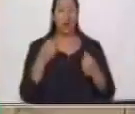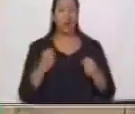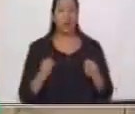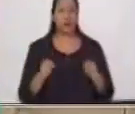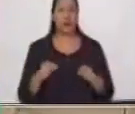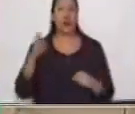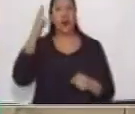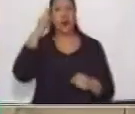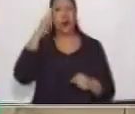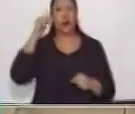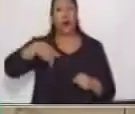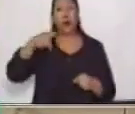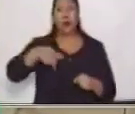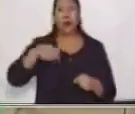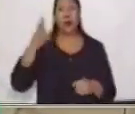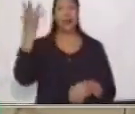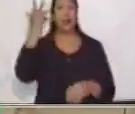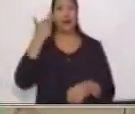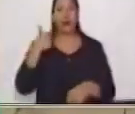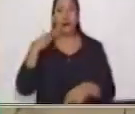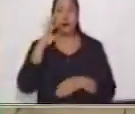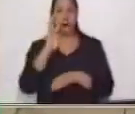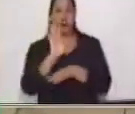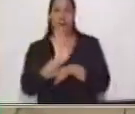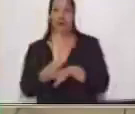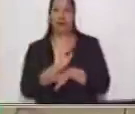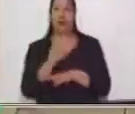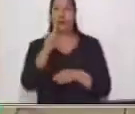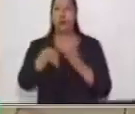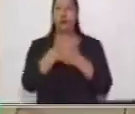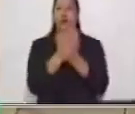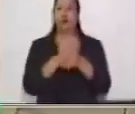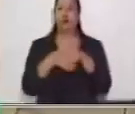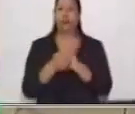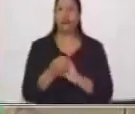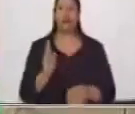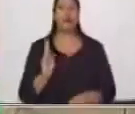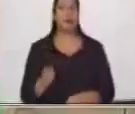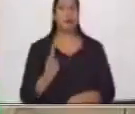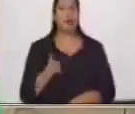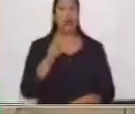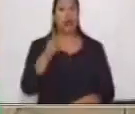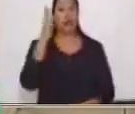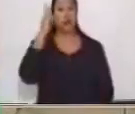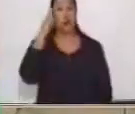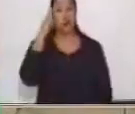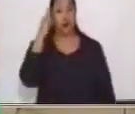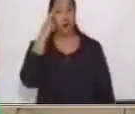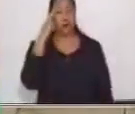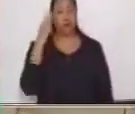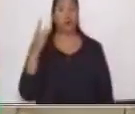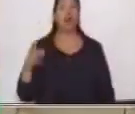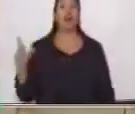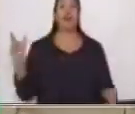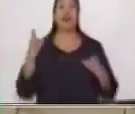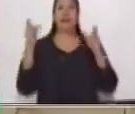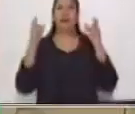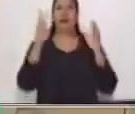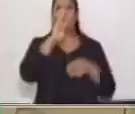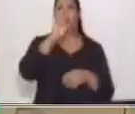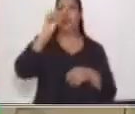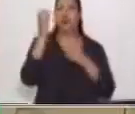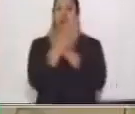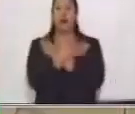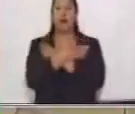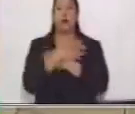compartiendo todos los días. Lávate las manos constantemente. Recuerda que estaremos celebrando el 30 de mayo,